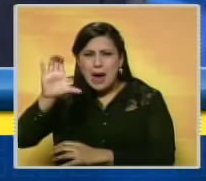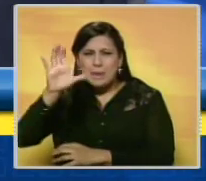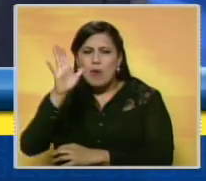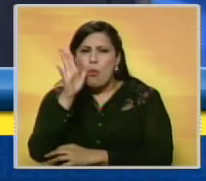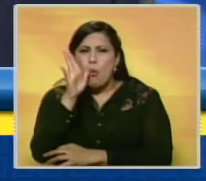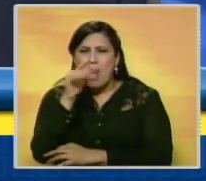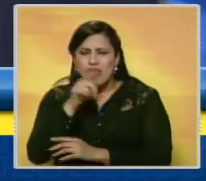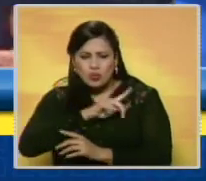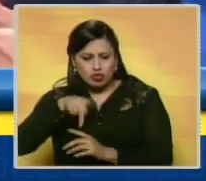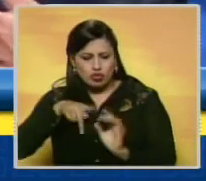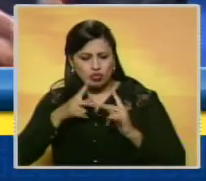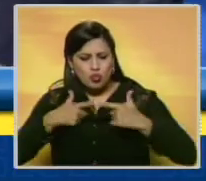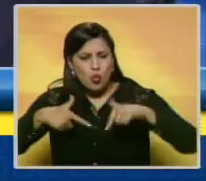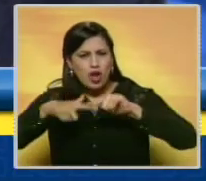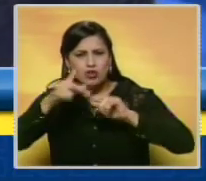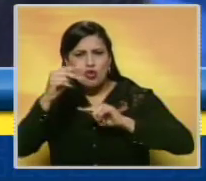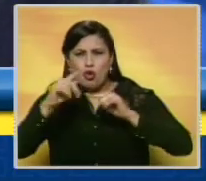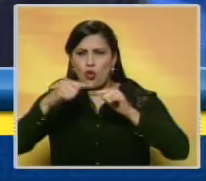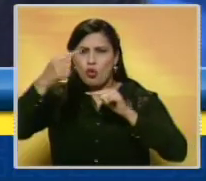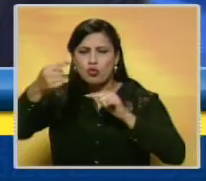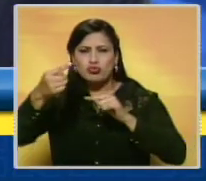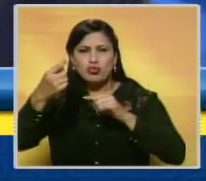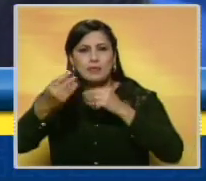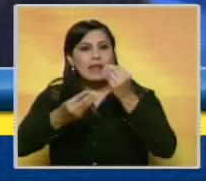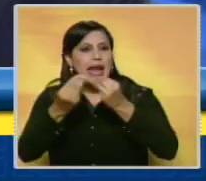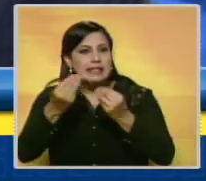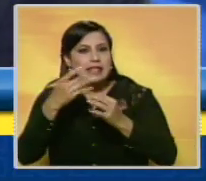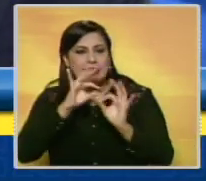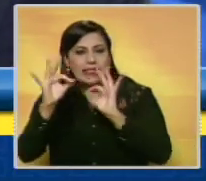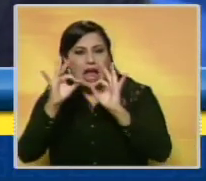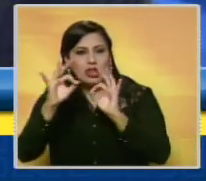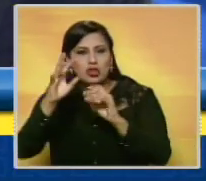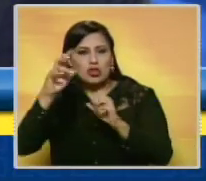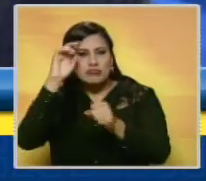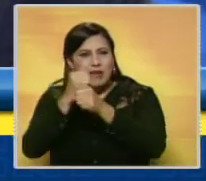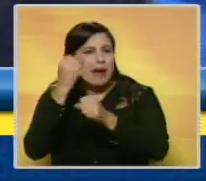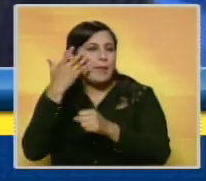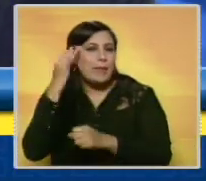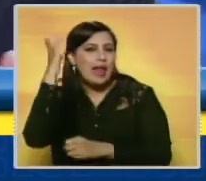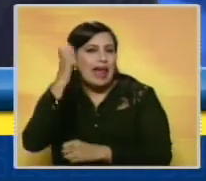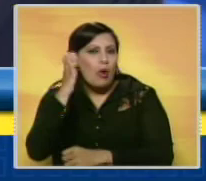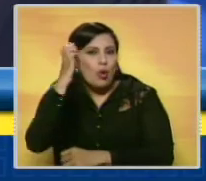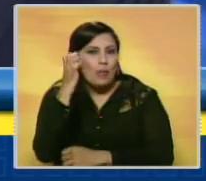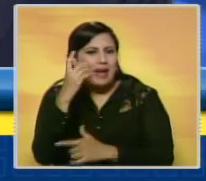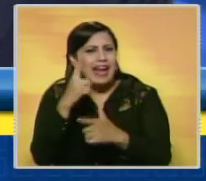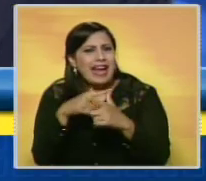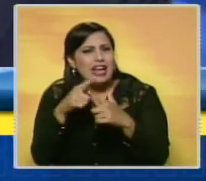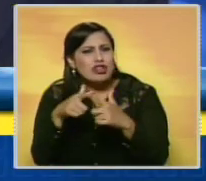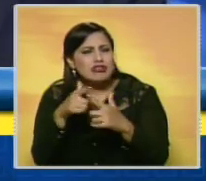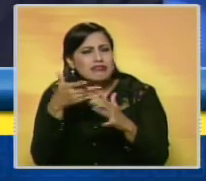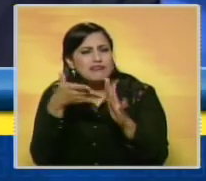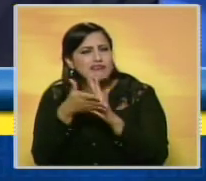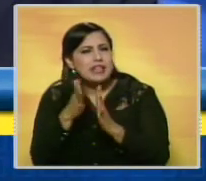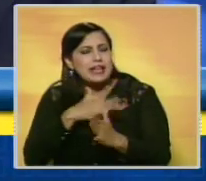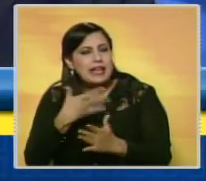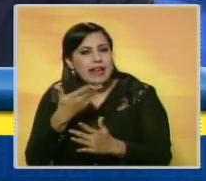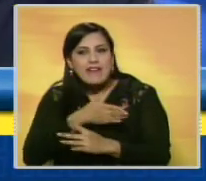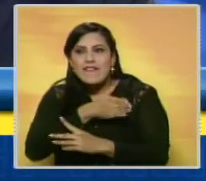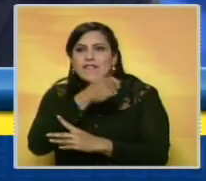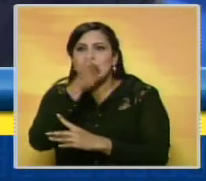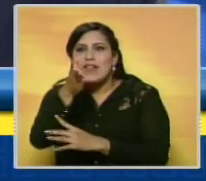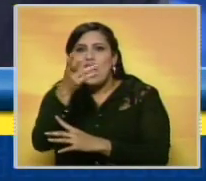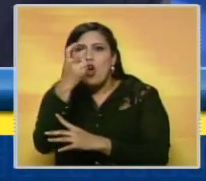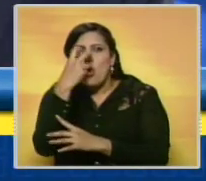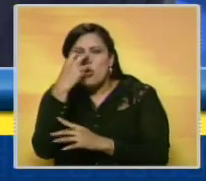que ver con nuestro espacio. Eran escenarios y teatros de operaciones europeos. Entonces, ¿qué es lo que se quería? Ir a